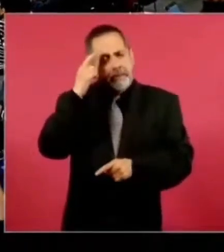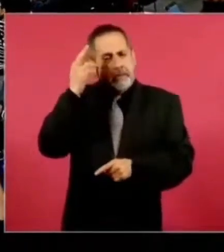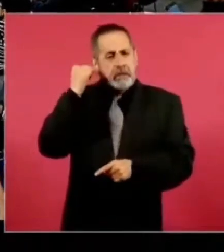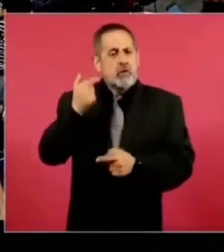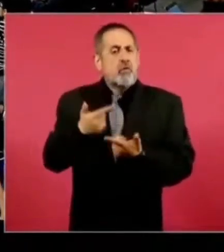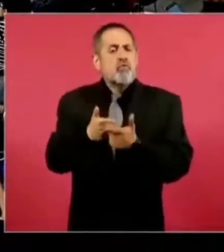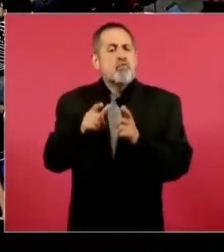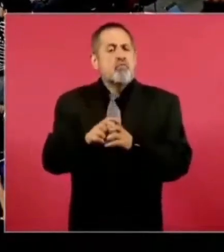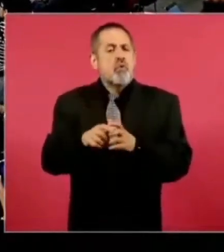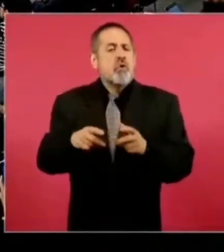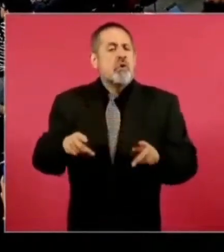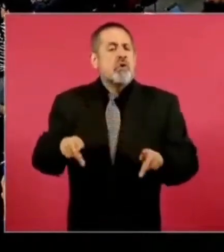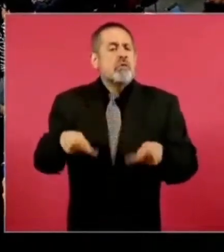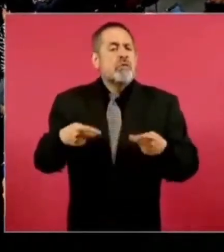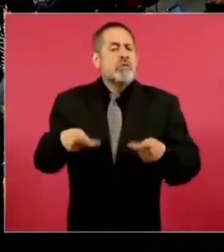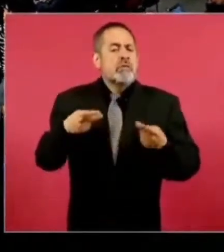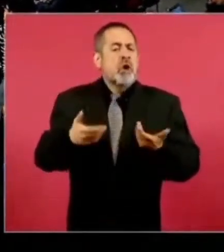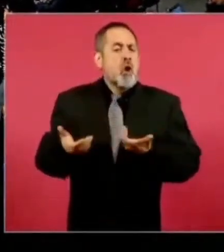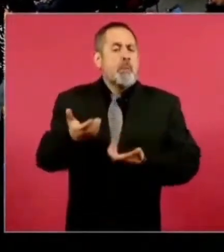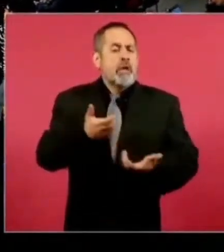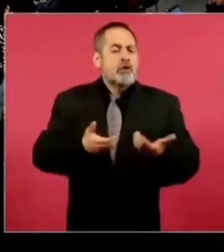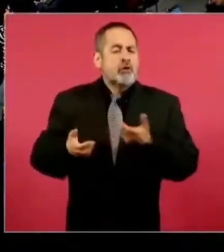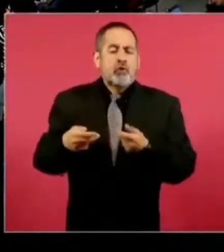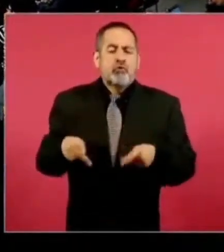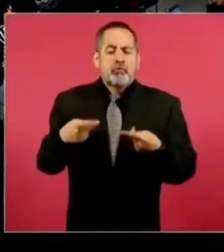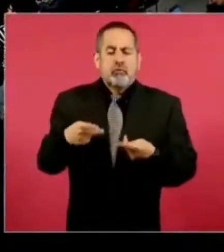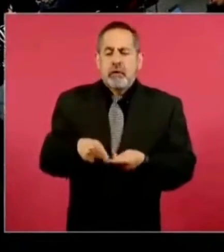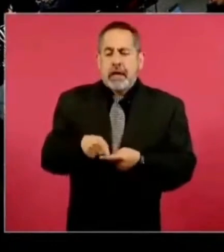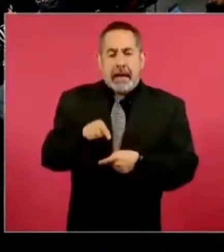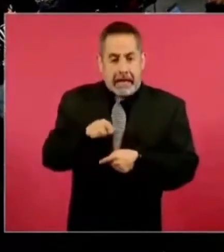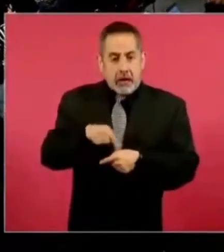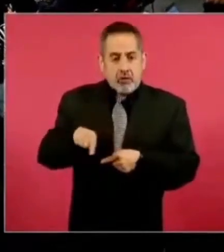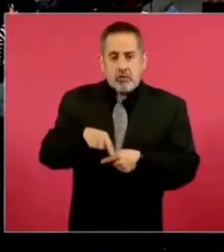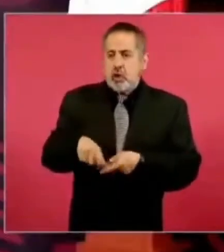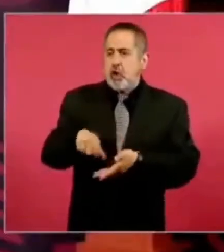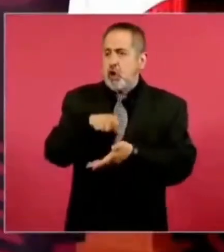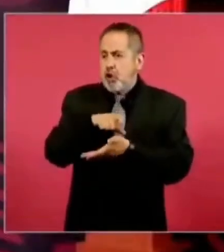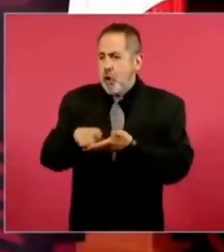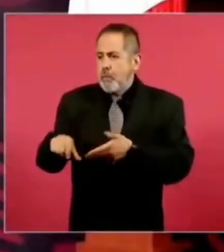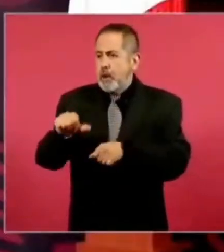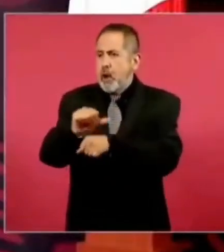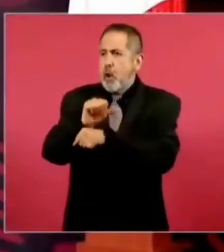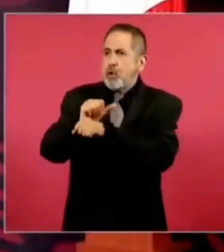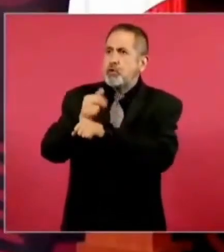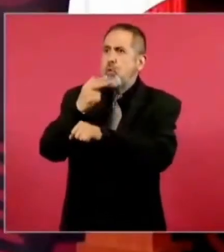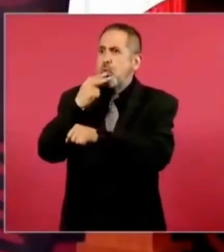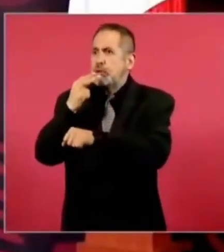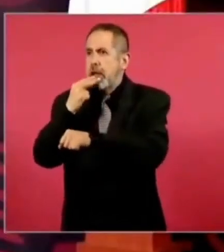comerciantes que se dedicaban a los compra-venta de vehículos usados,